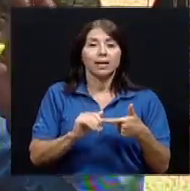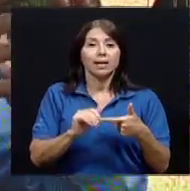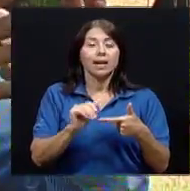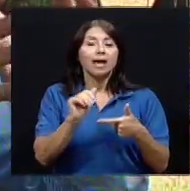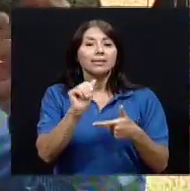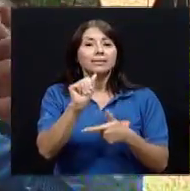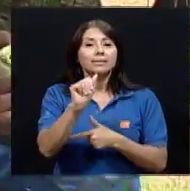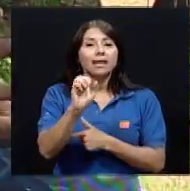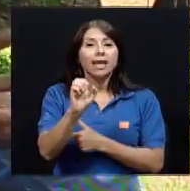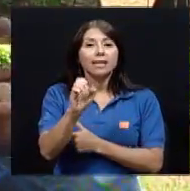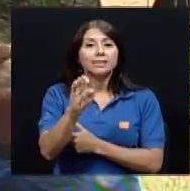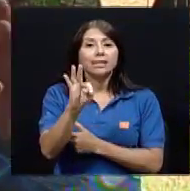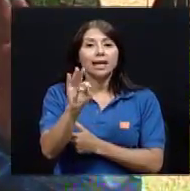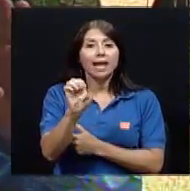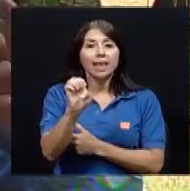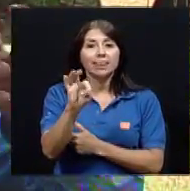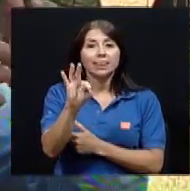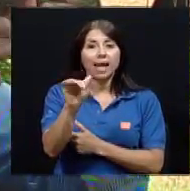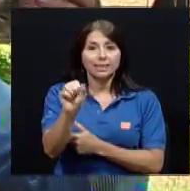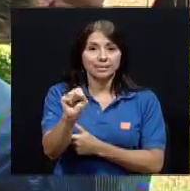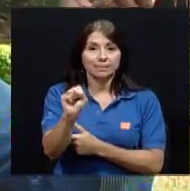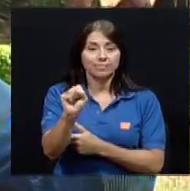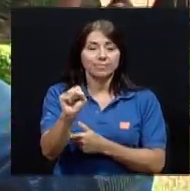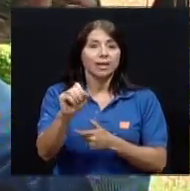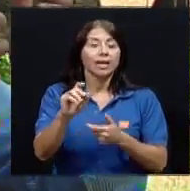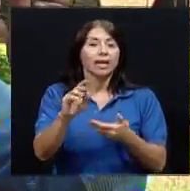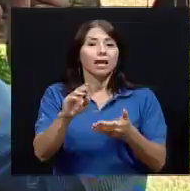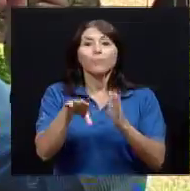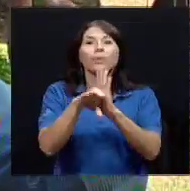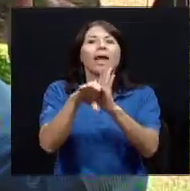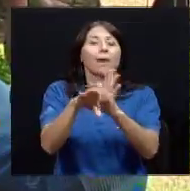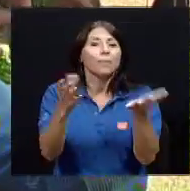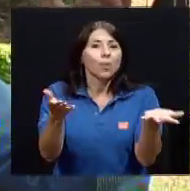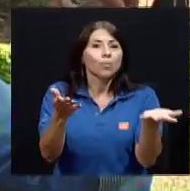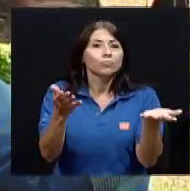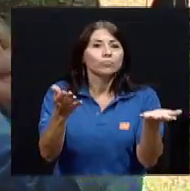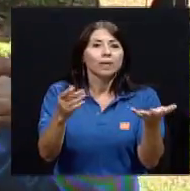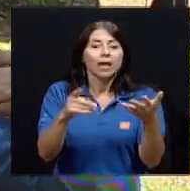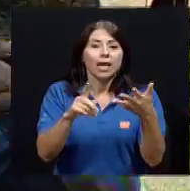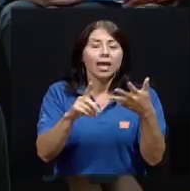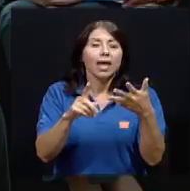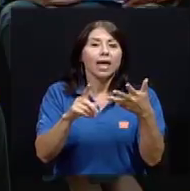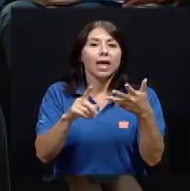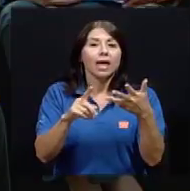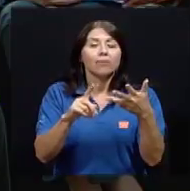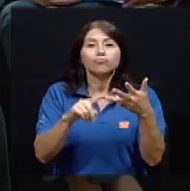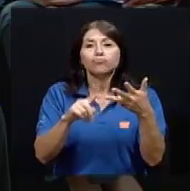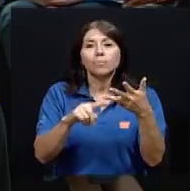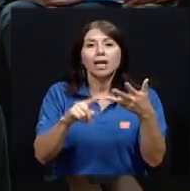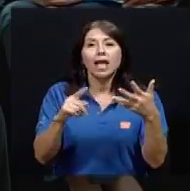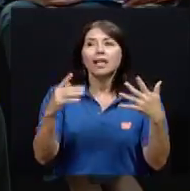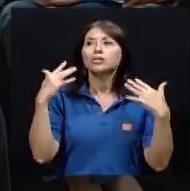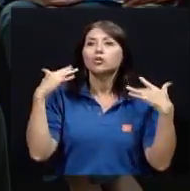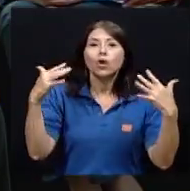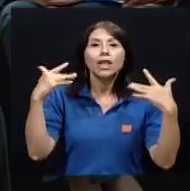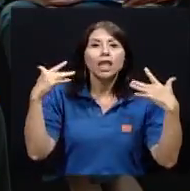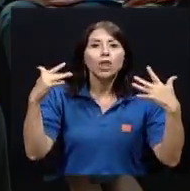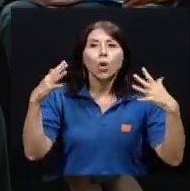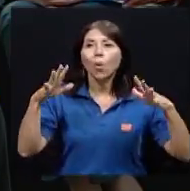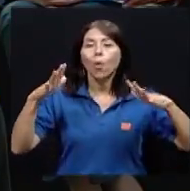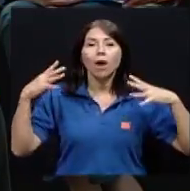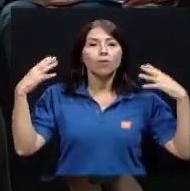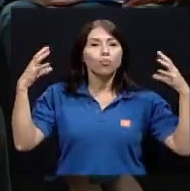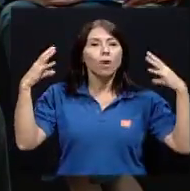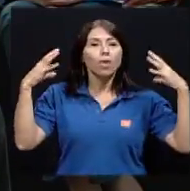por decir, digamos, algunos ejemplos de lo que es el sonido, el ruido ambiente, para decir algunos que tienen que ver con,